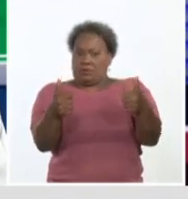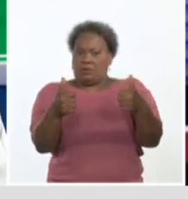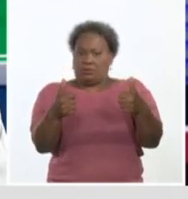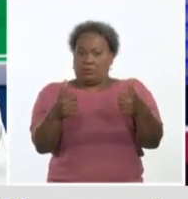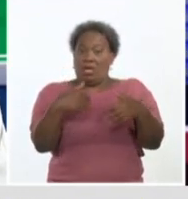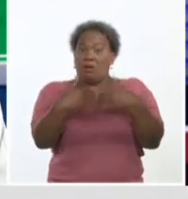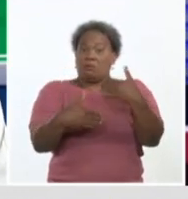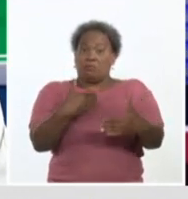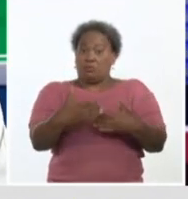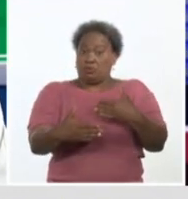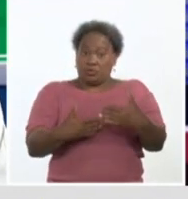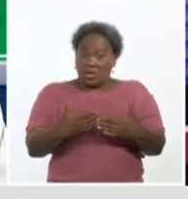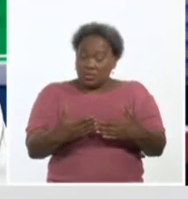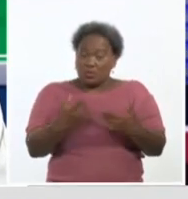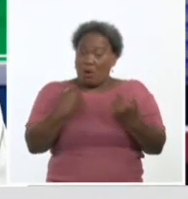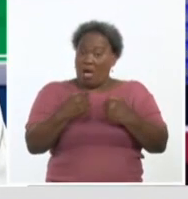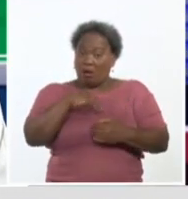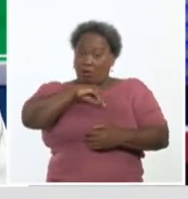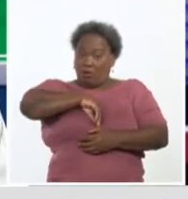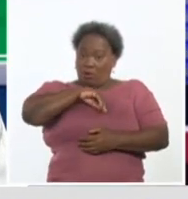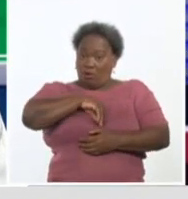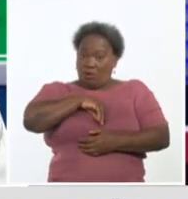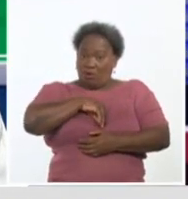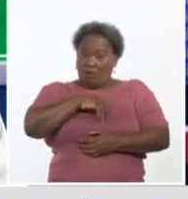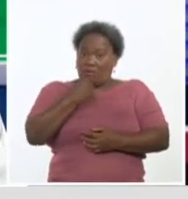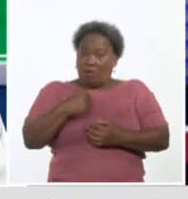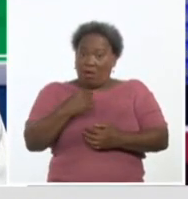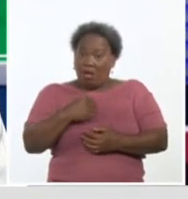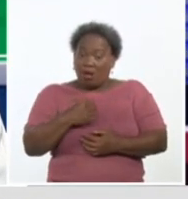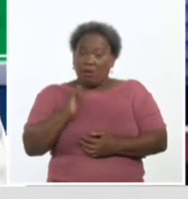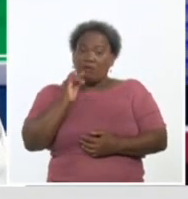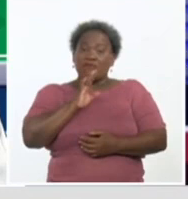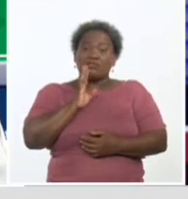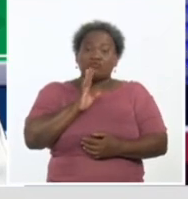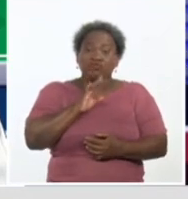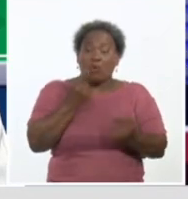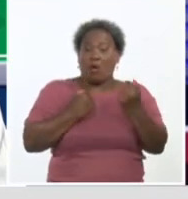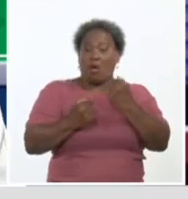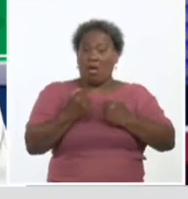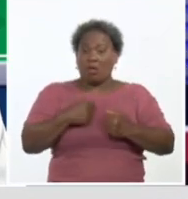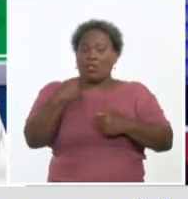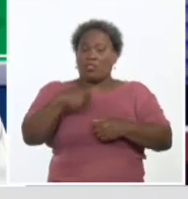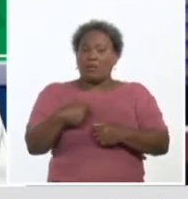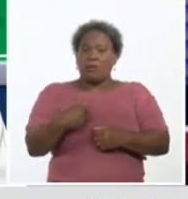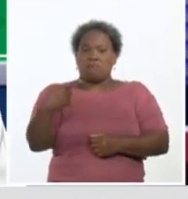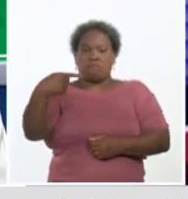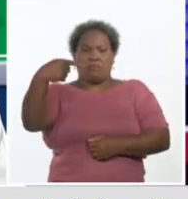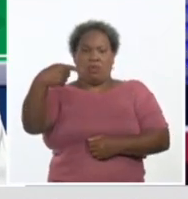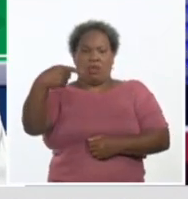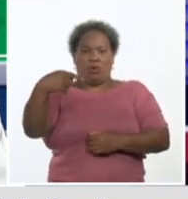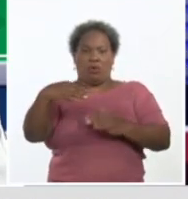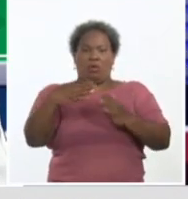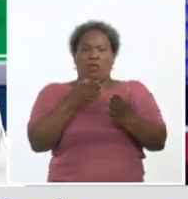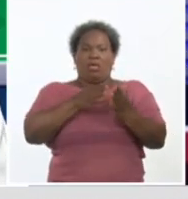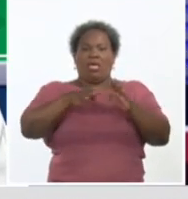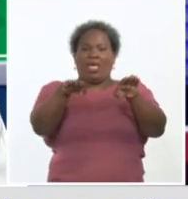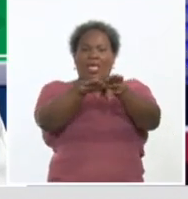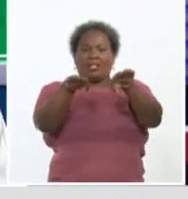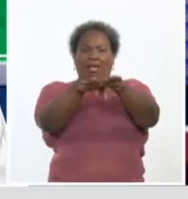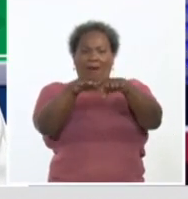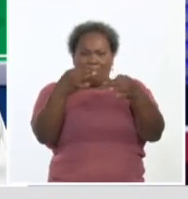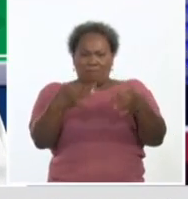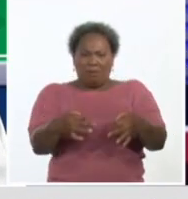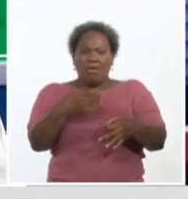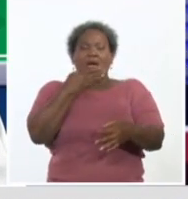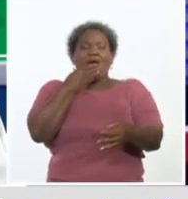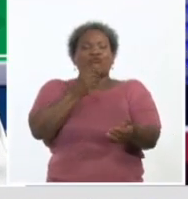veces se asocia a procesos sépticos o a procesos infecciosos, pues debe primero compensarse. Y una vez que esté compensado, por